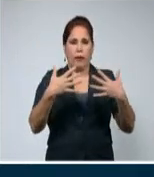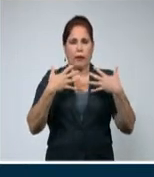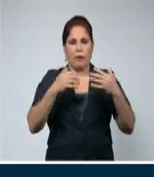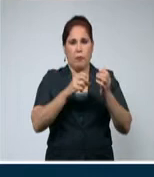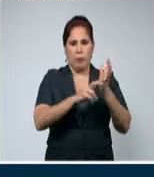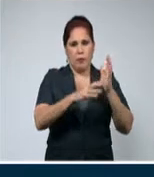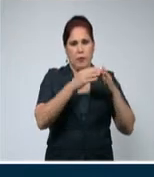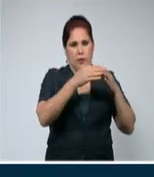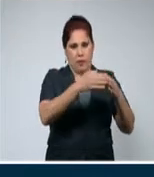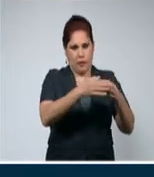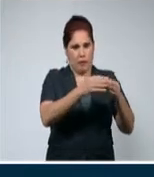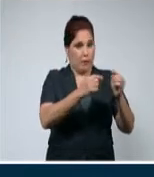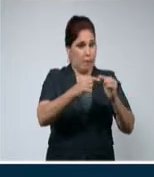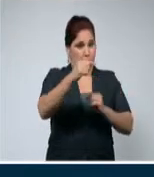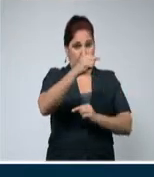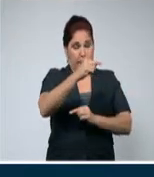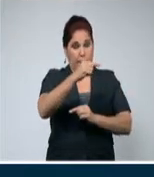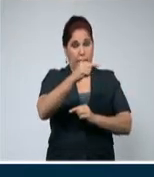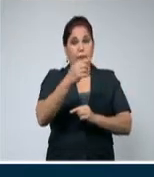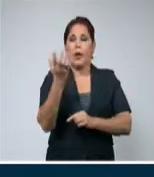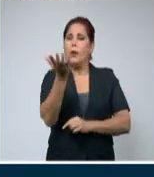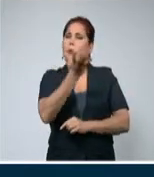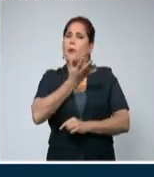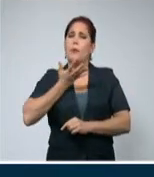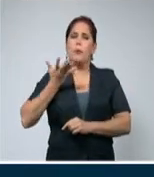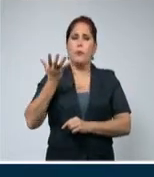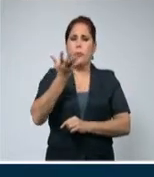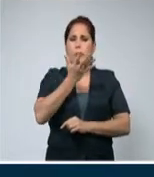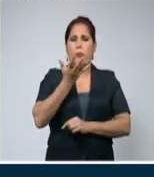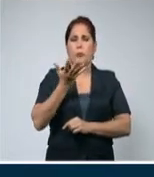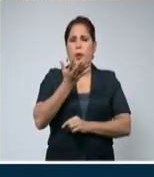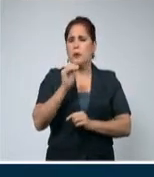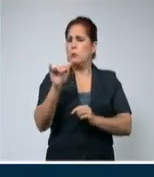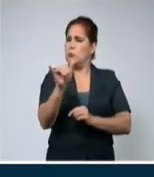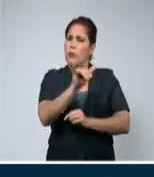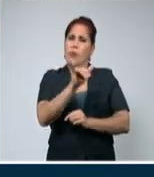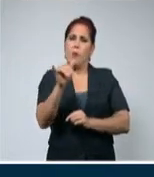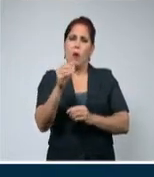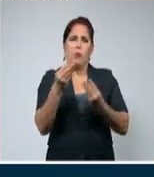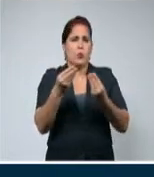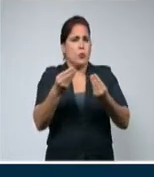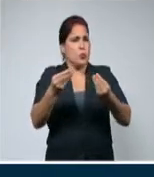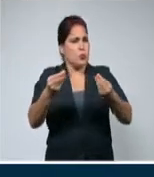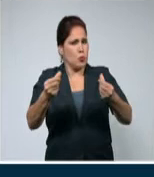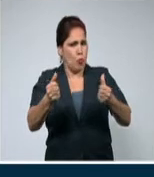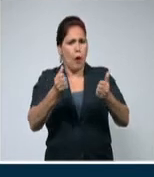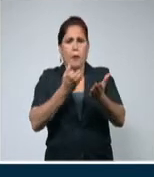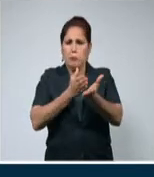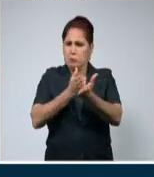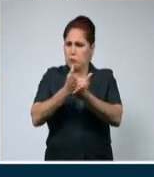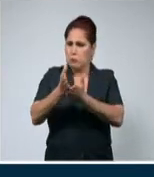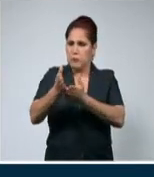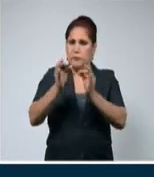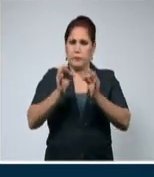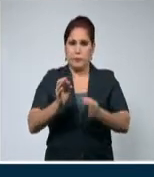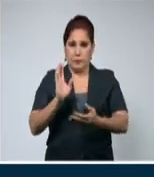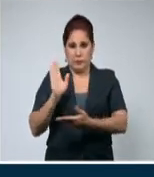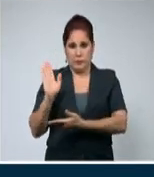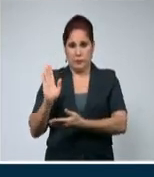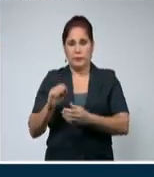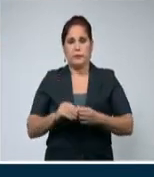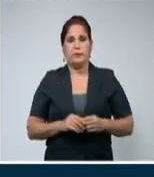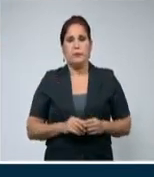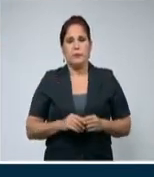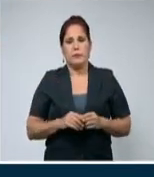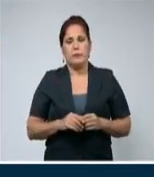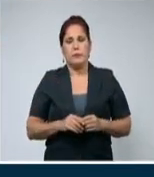Los vientos ya serán de región este para el centro y el oriente del país. En la parte occidental continuarán siendo de leste al sueste con velocidades entre 10